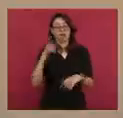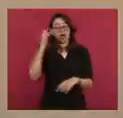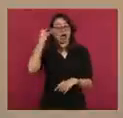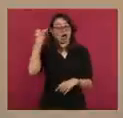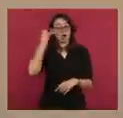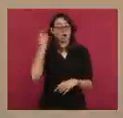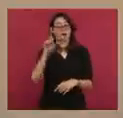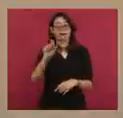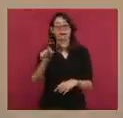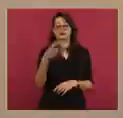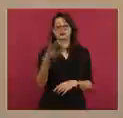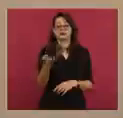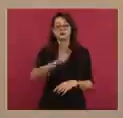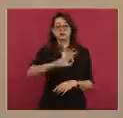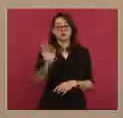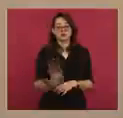23%.